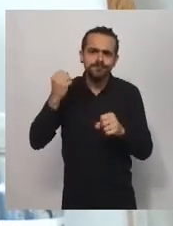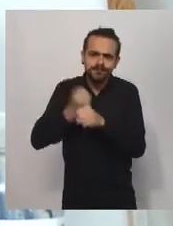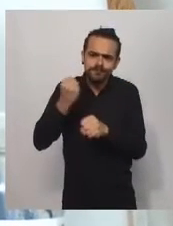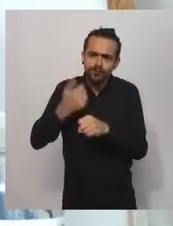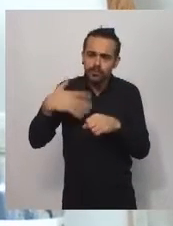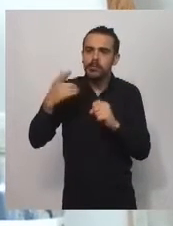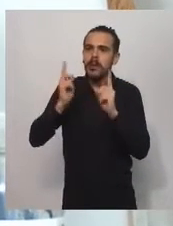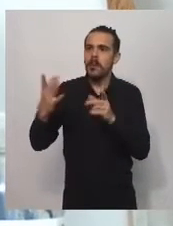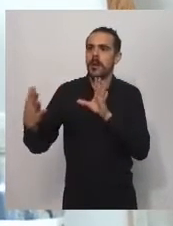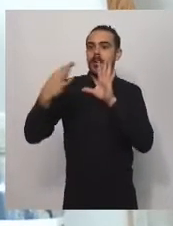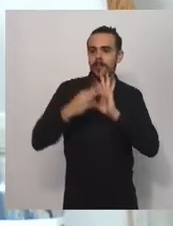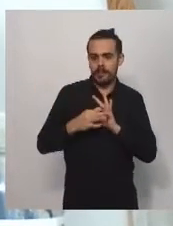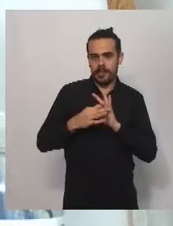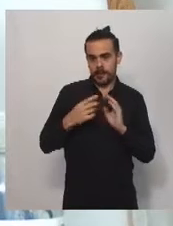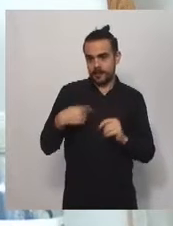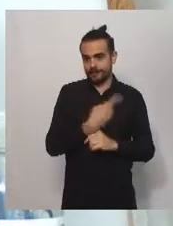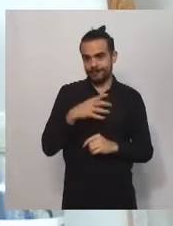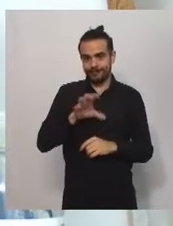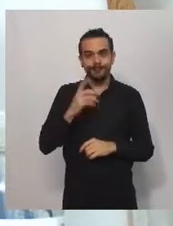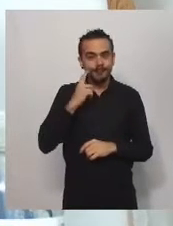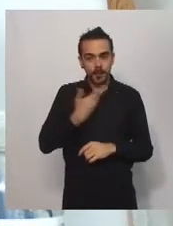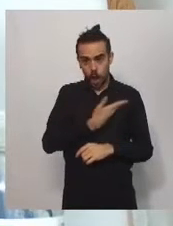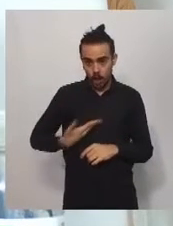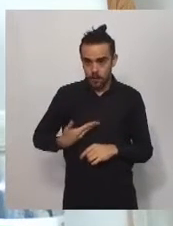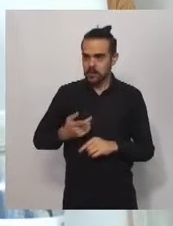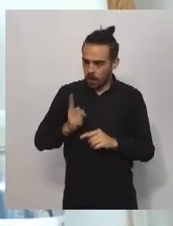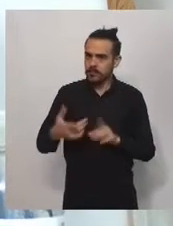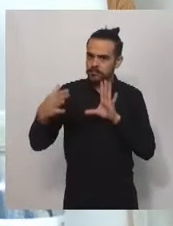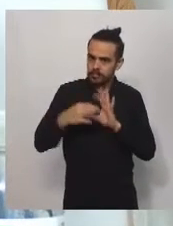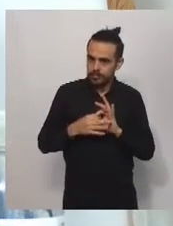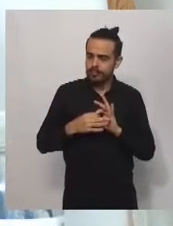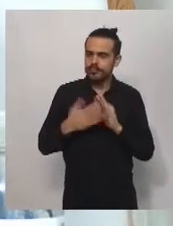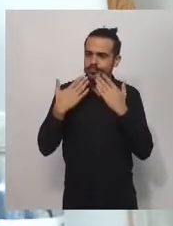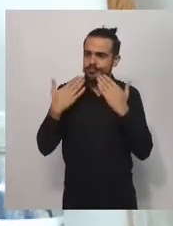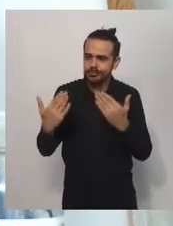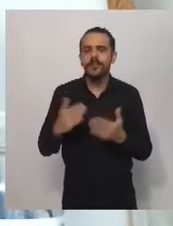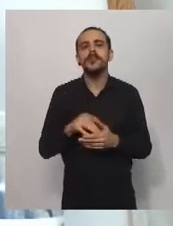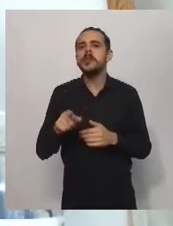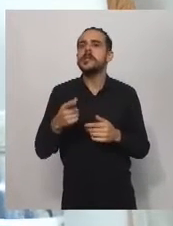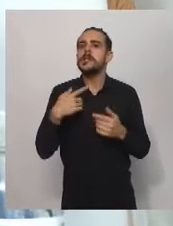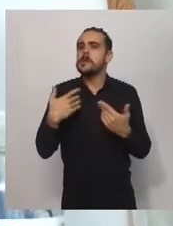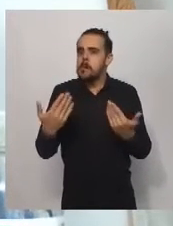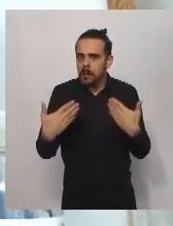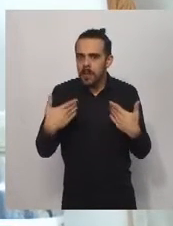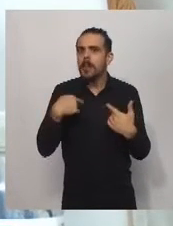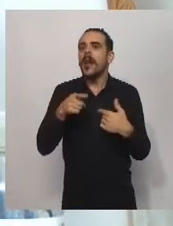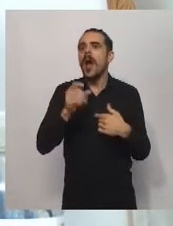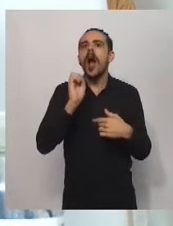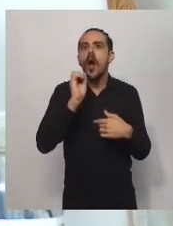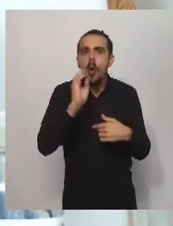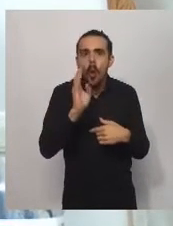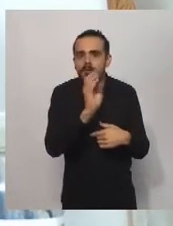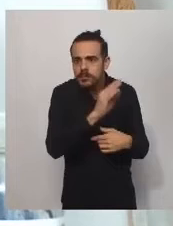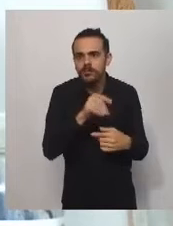trabajamos muchísimo para poder lograr que se incorpore al sector de los clubes